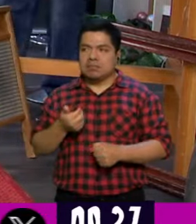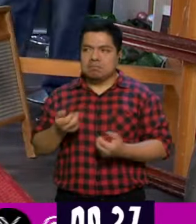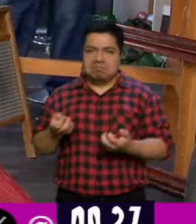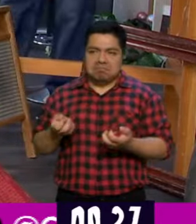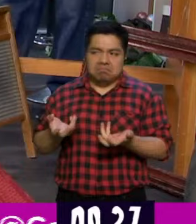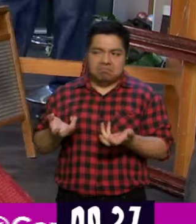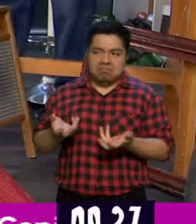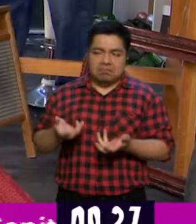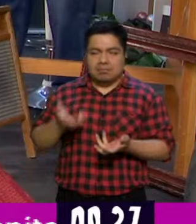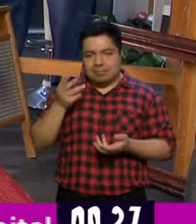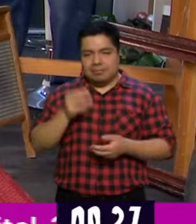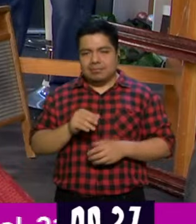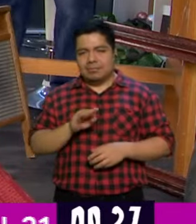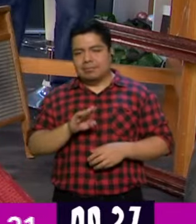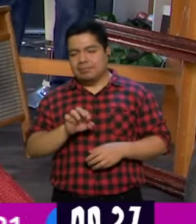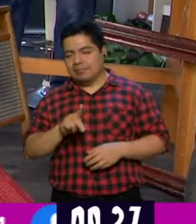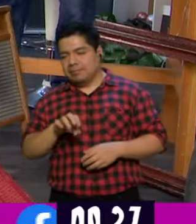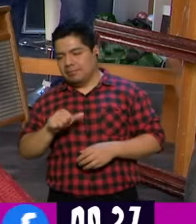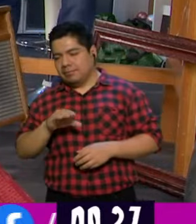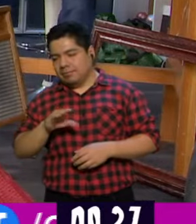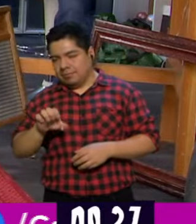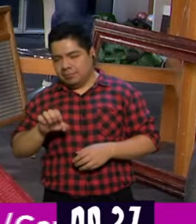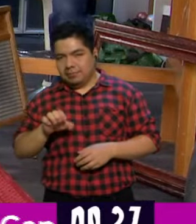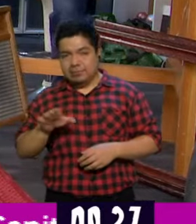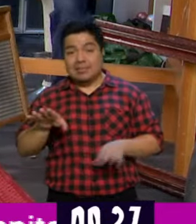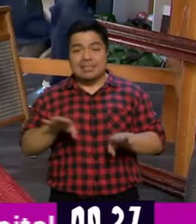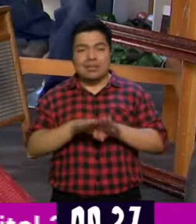¿Ya con eso? ¡Berenice! ¿Cómo estás?